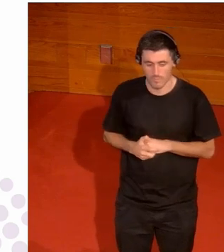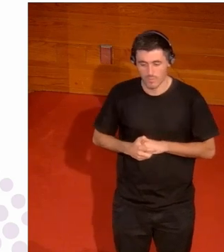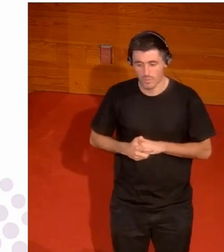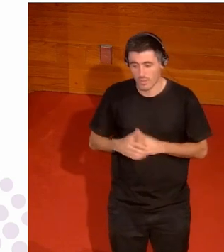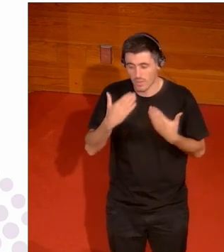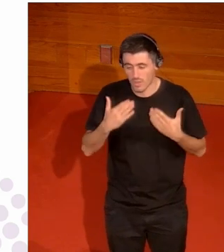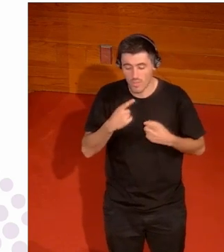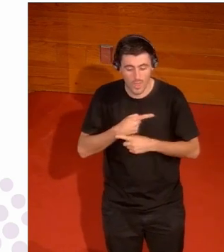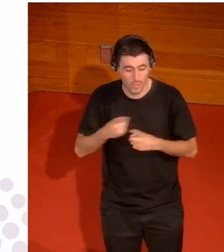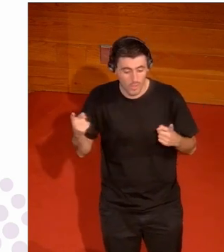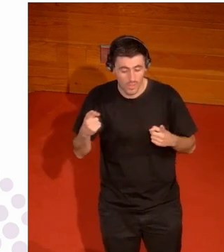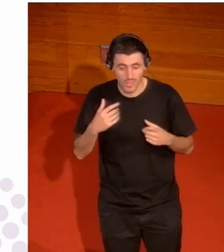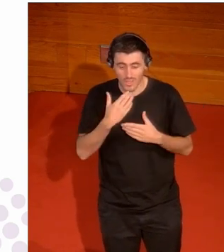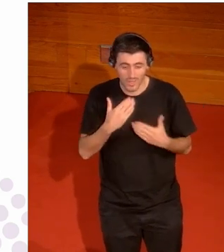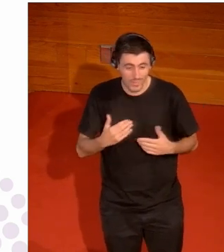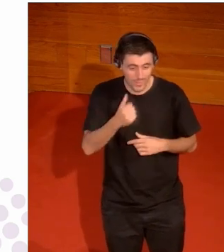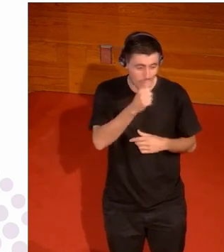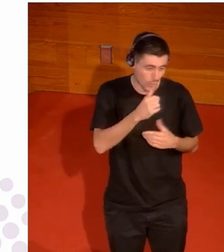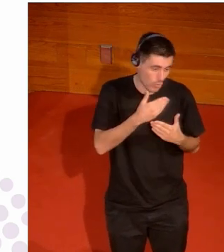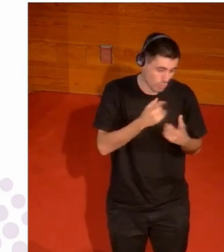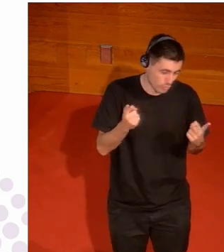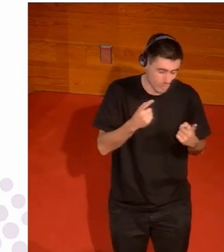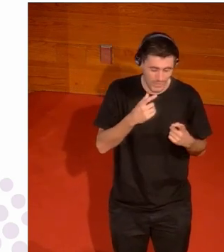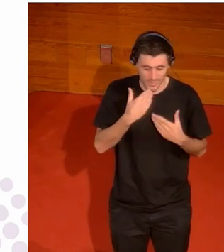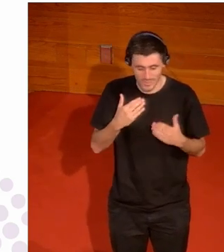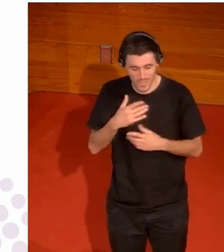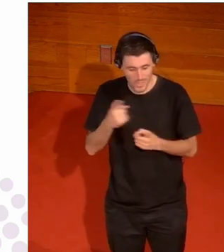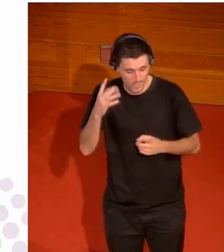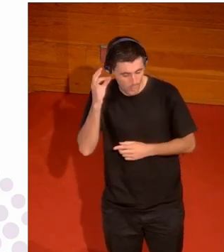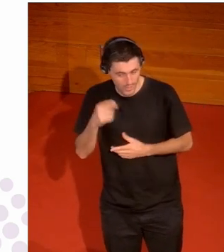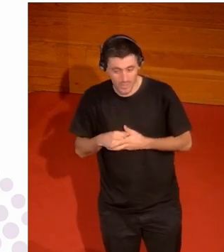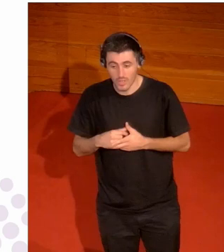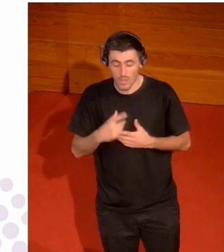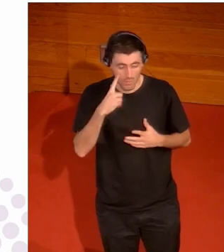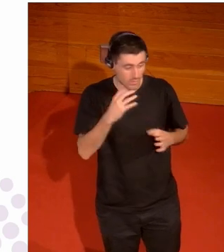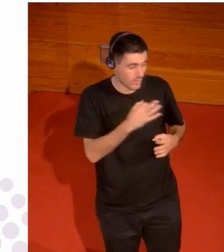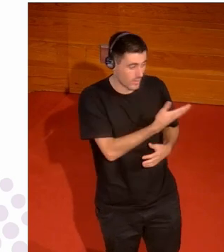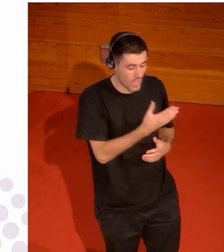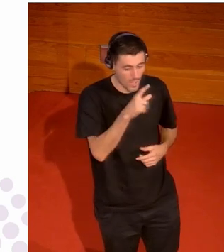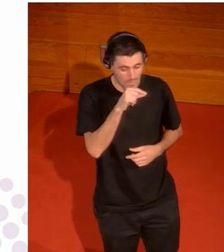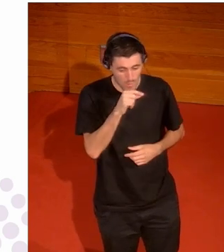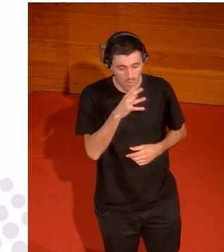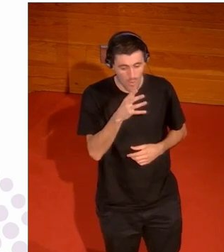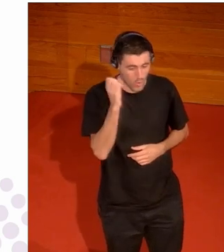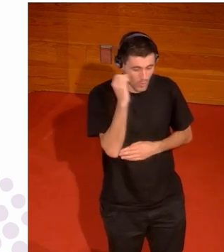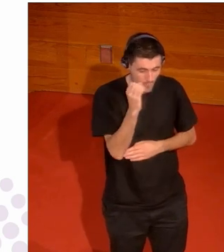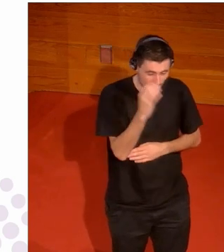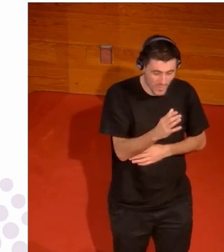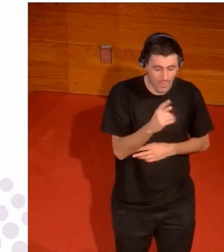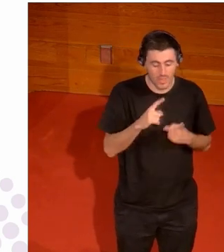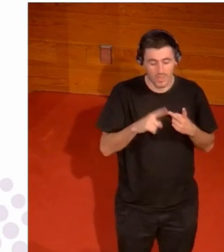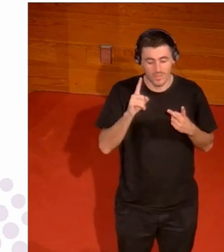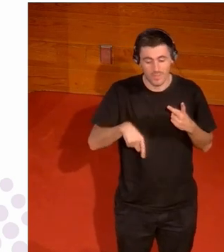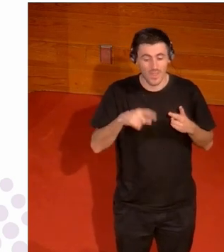atodas atodas a todos y a todas por vuestra participación por supuesto a Paloma por su conferencia por la